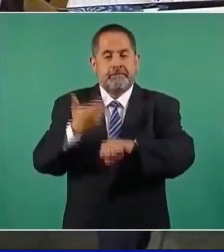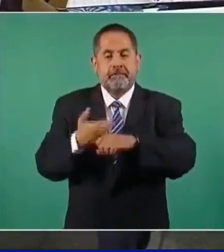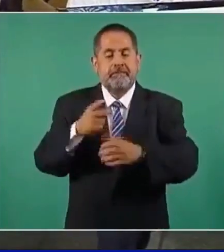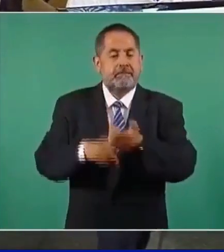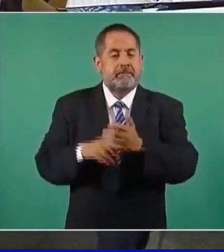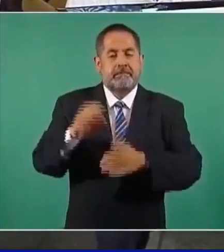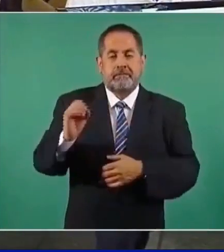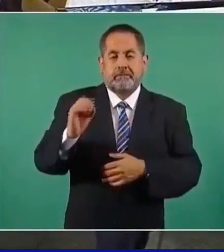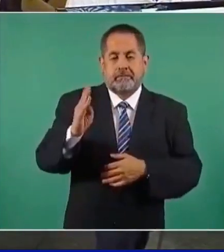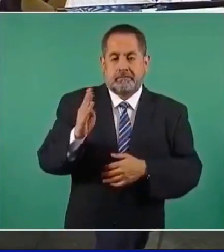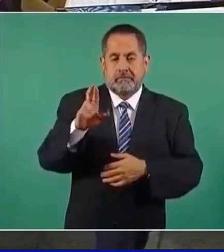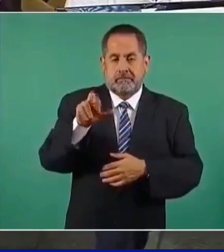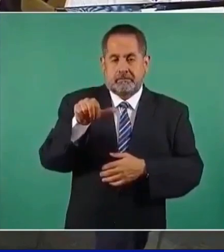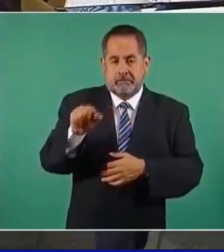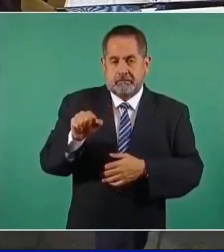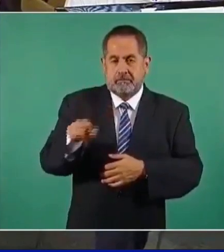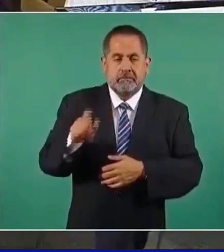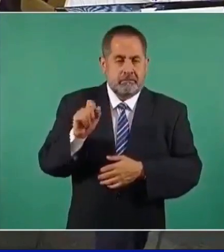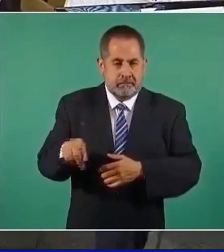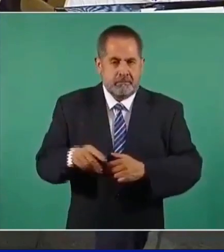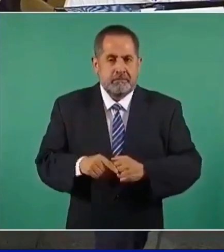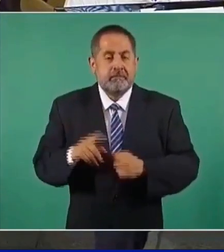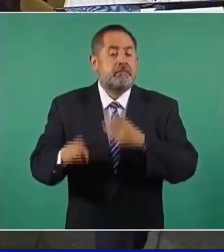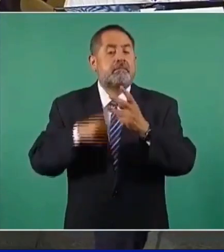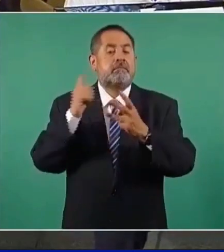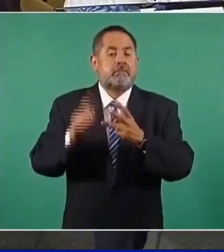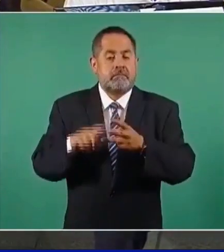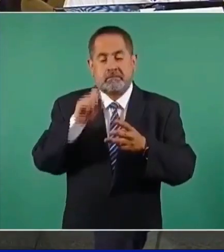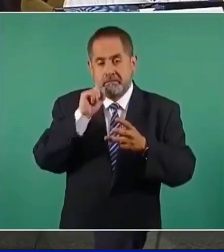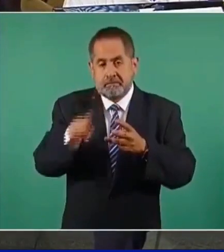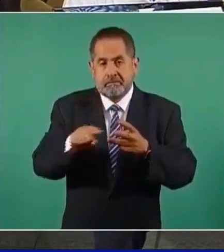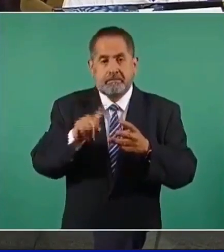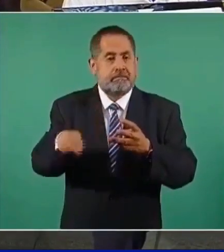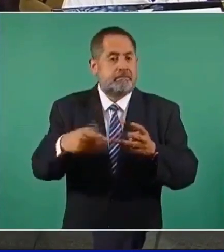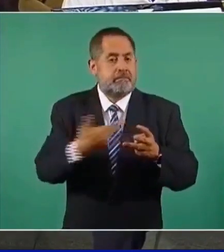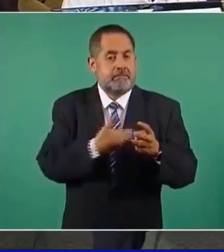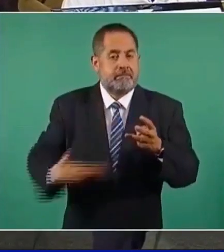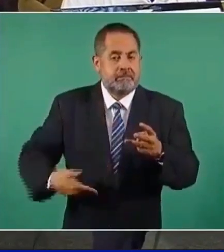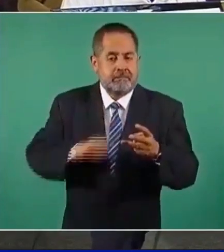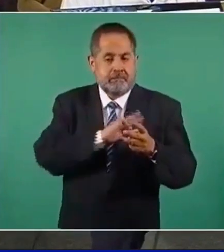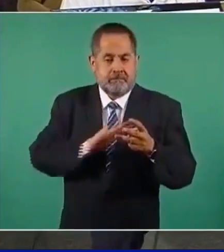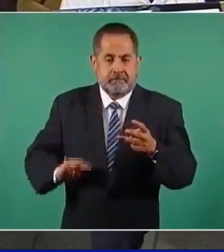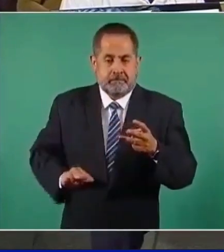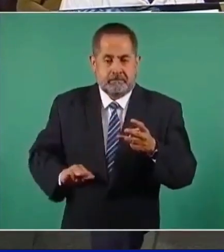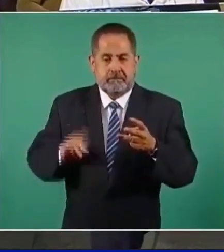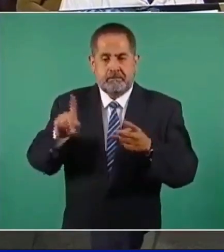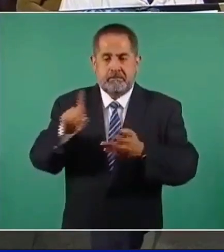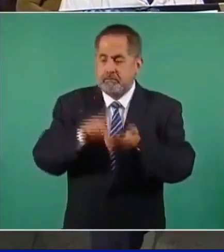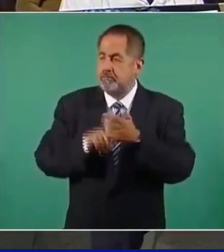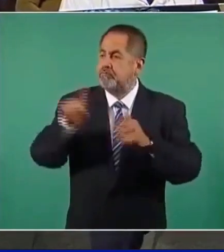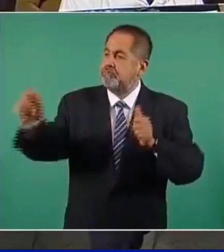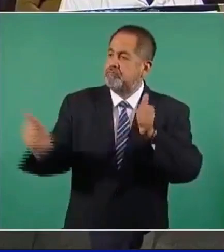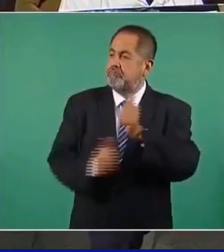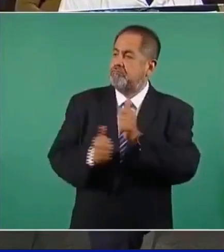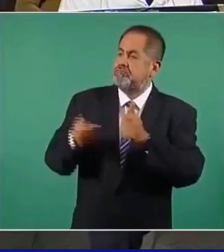Obras. Y luego ya de plano al presidente municipal, a su servicio.